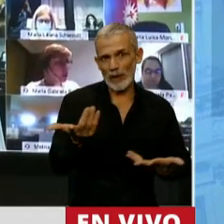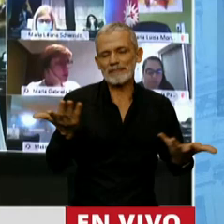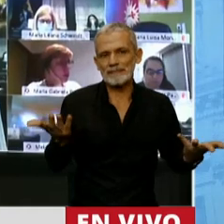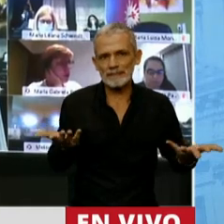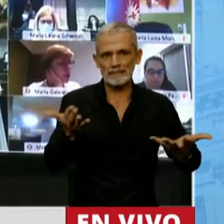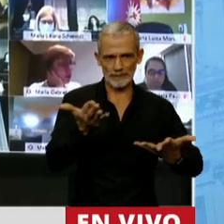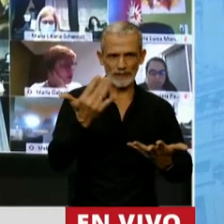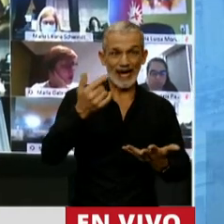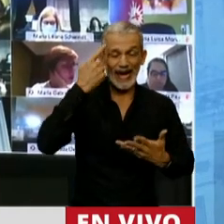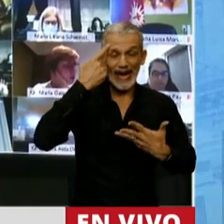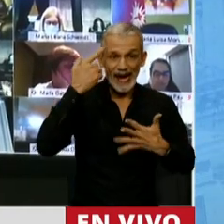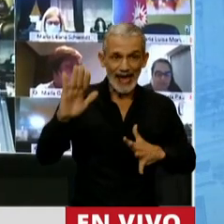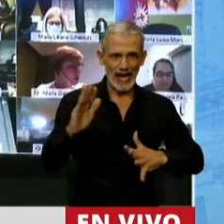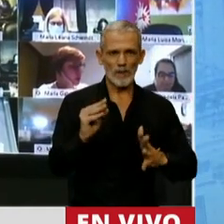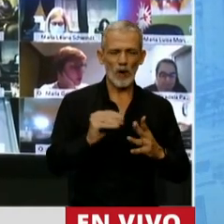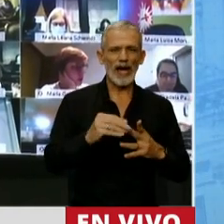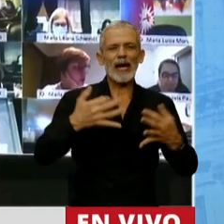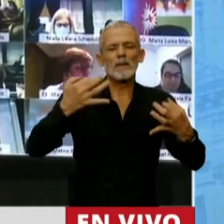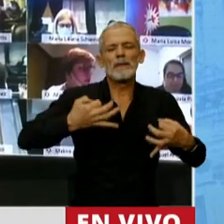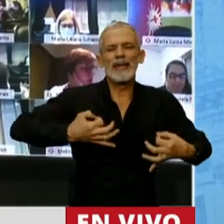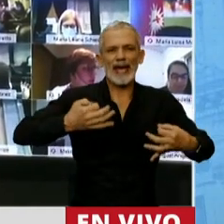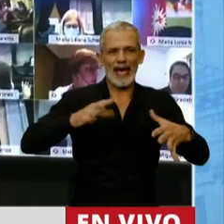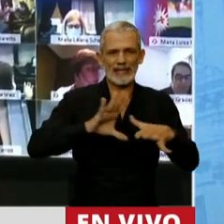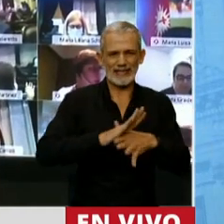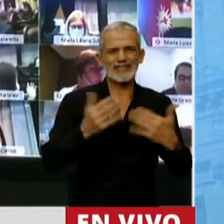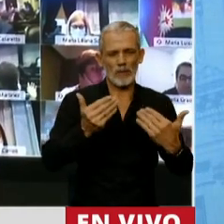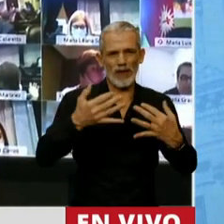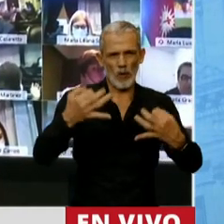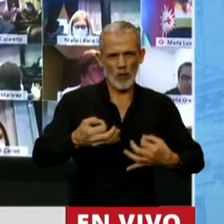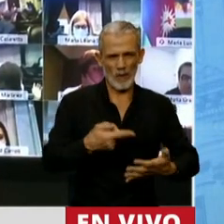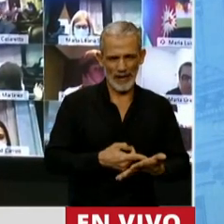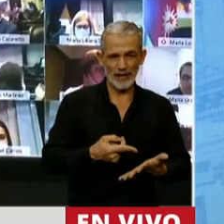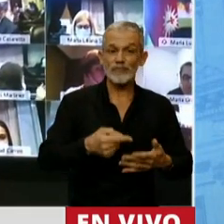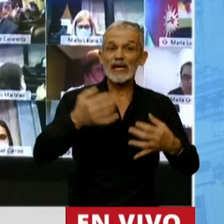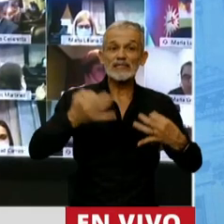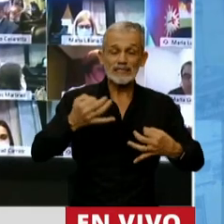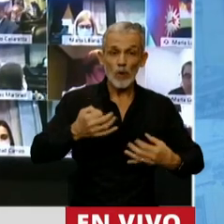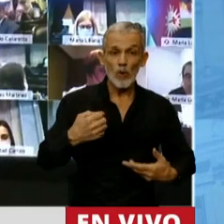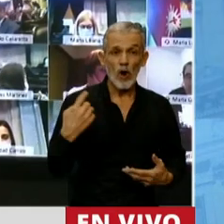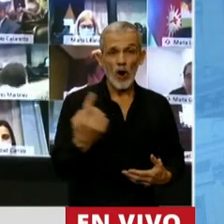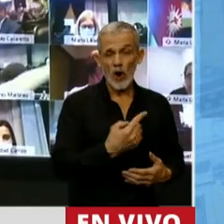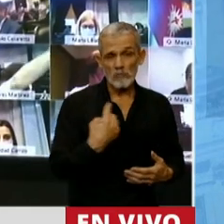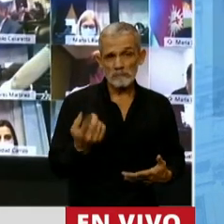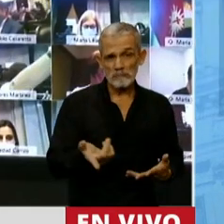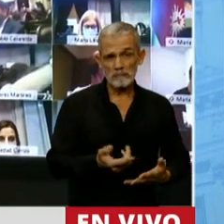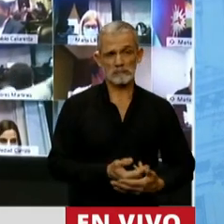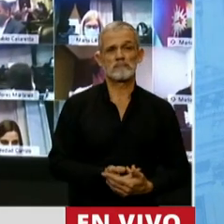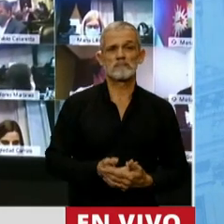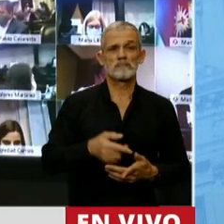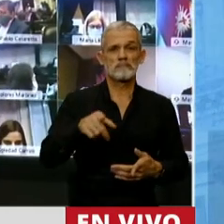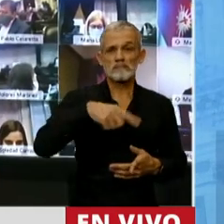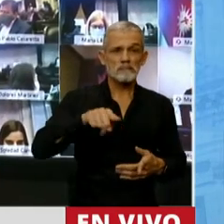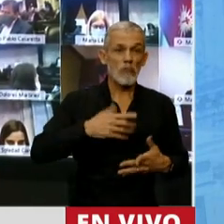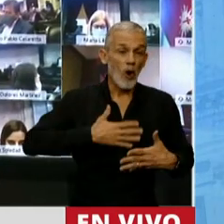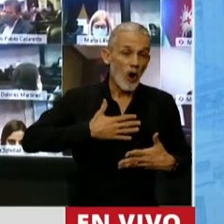hablando de supuestos que creemos que razonablemente se podrán cumplir y seguramente estarán